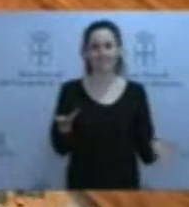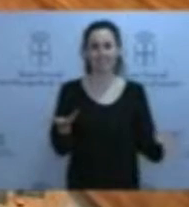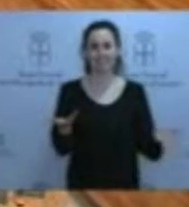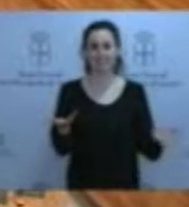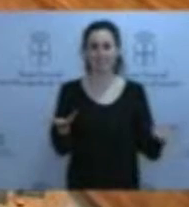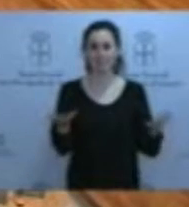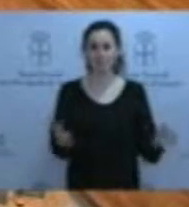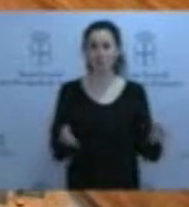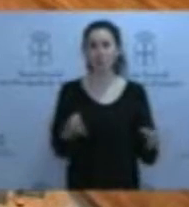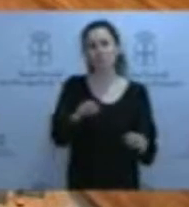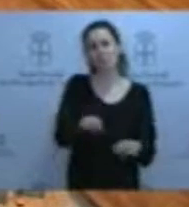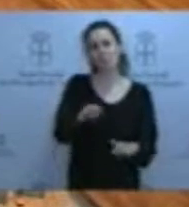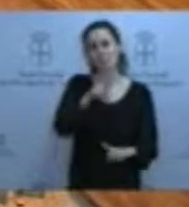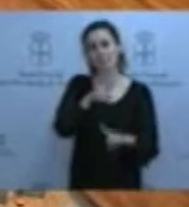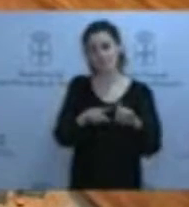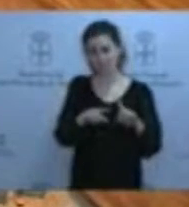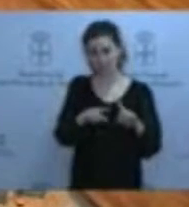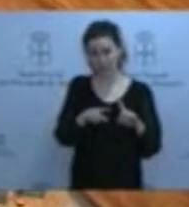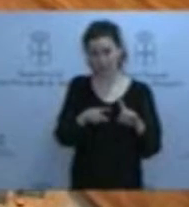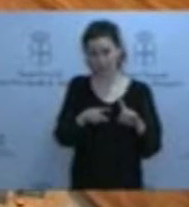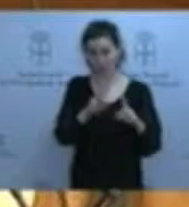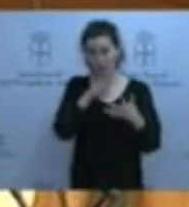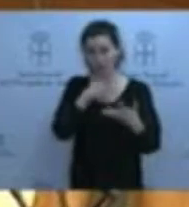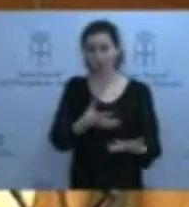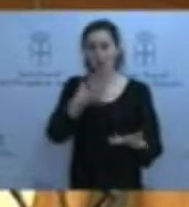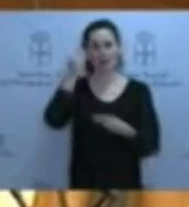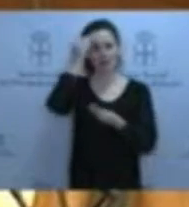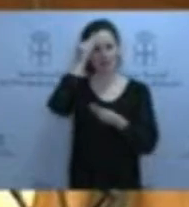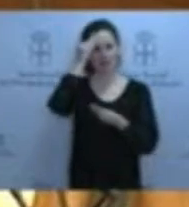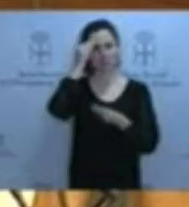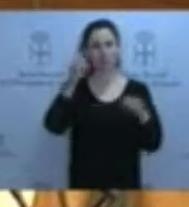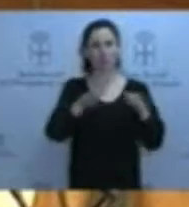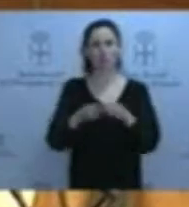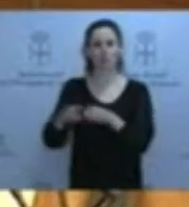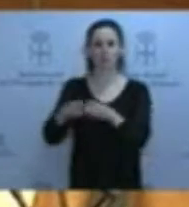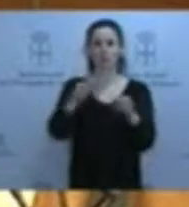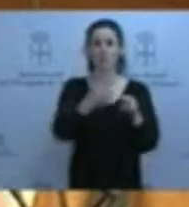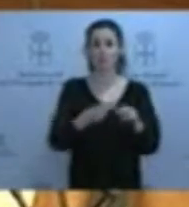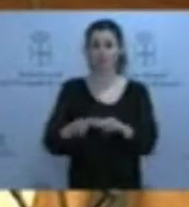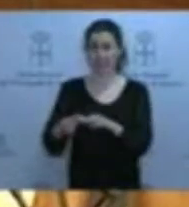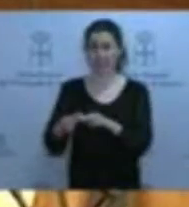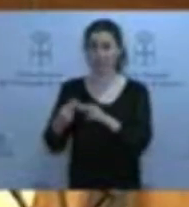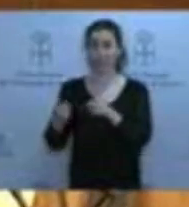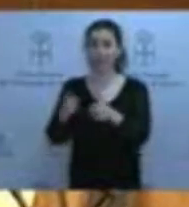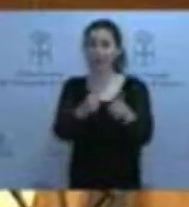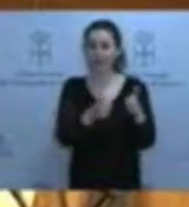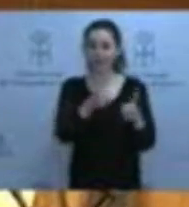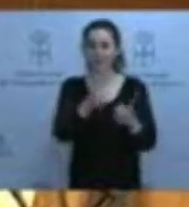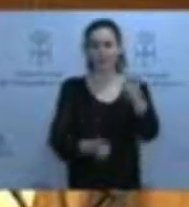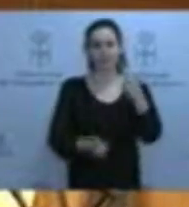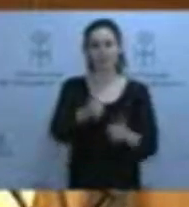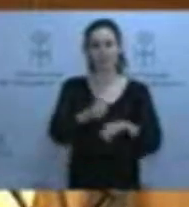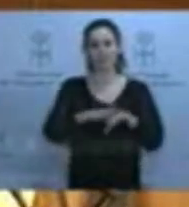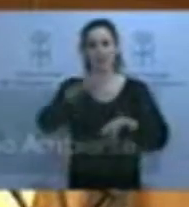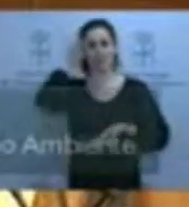escasamente dos meses y medio y veo que compiten los grupos parlamentarios en esta Cámara por patrimonializar la preocupación